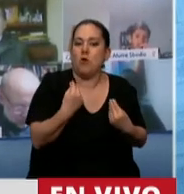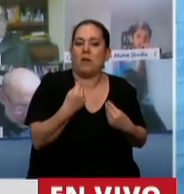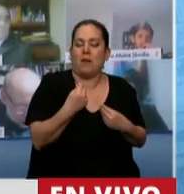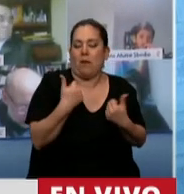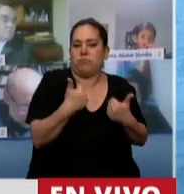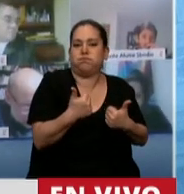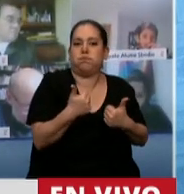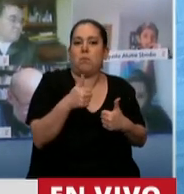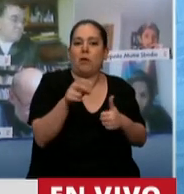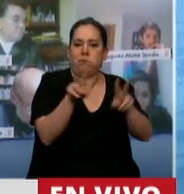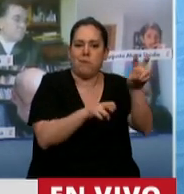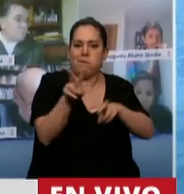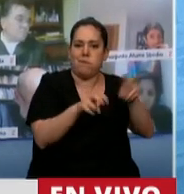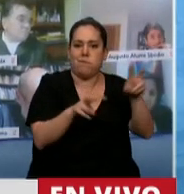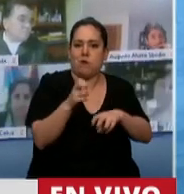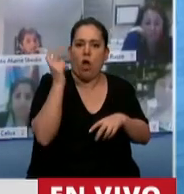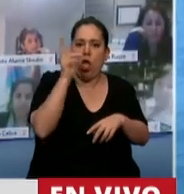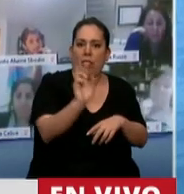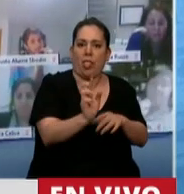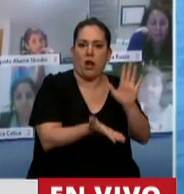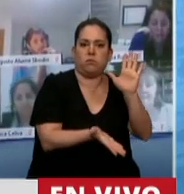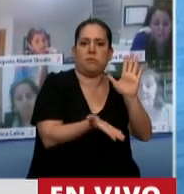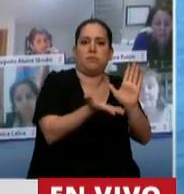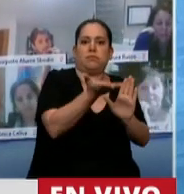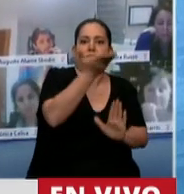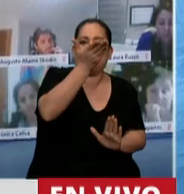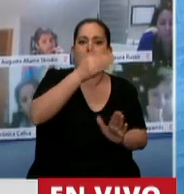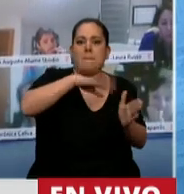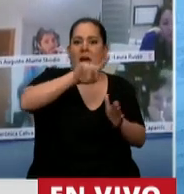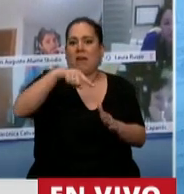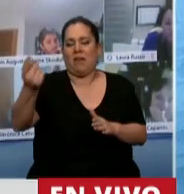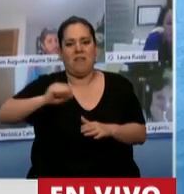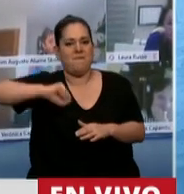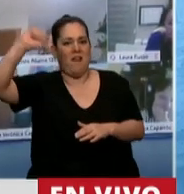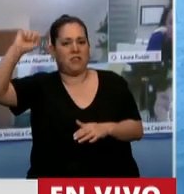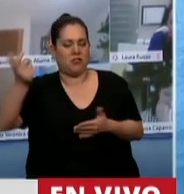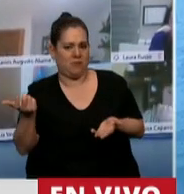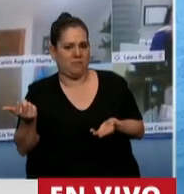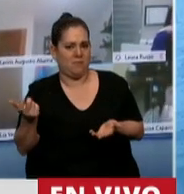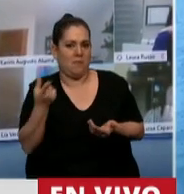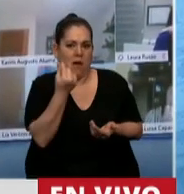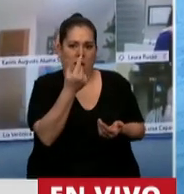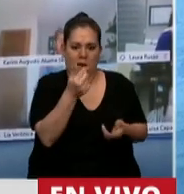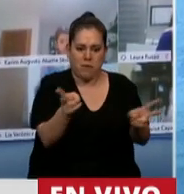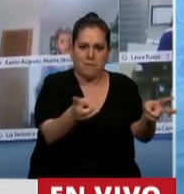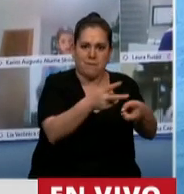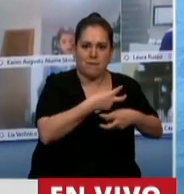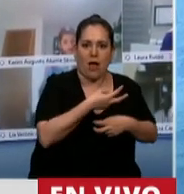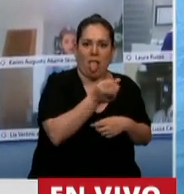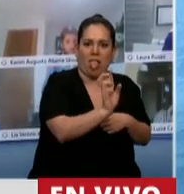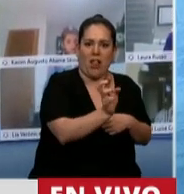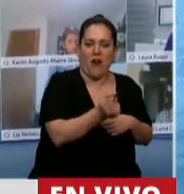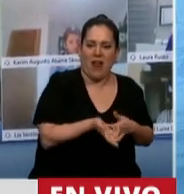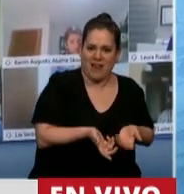y el dólar creció a mayor ritmo que la inflación. Así negocios con ingresos en dólares y costos en